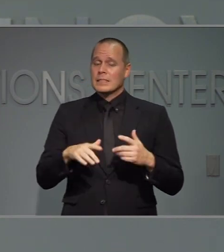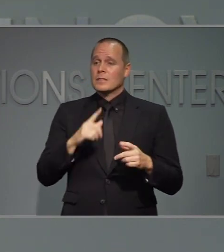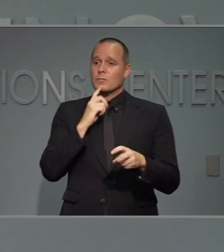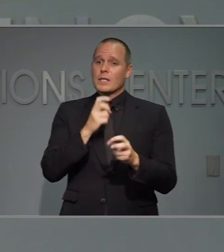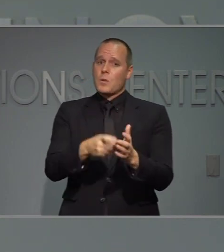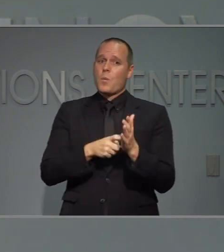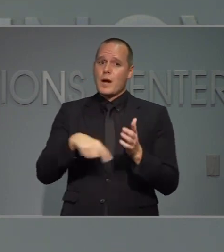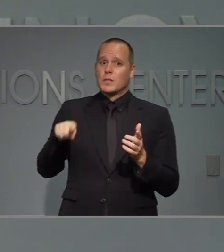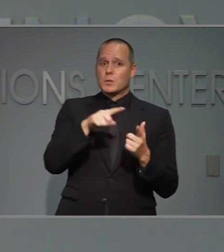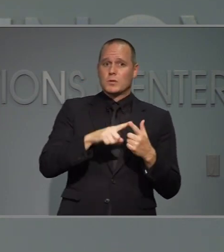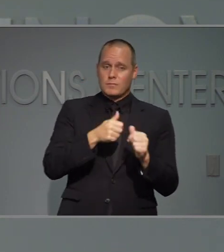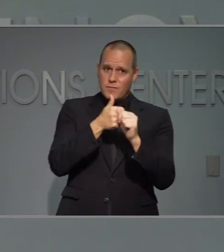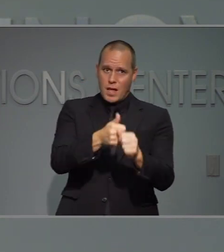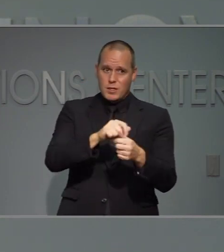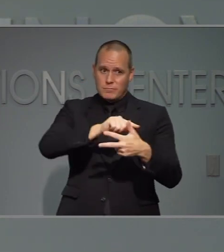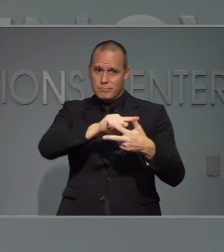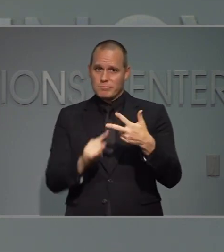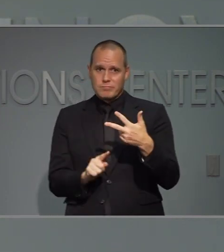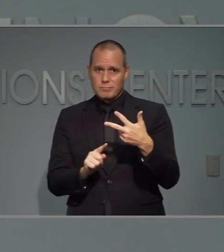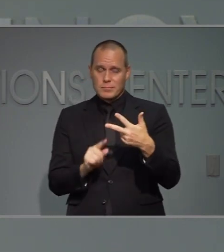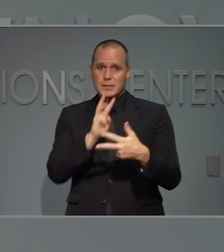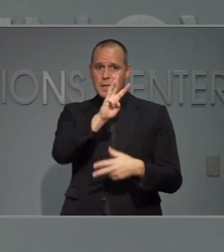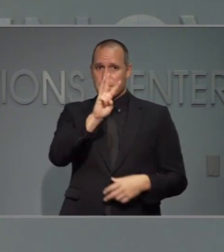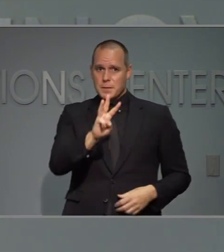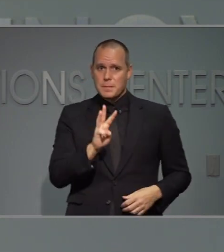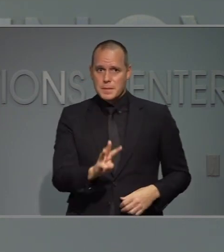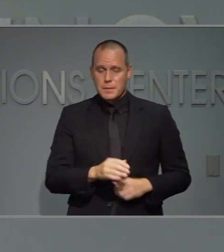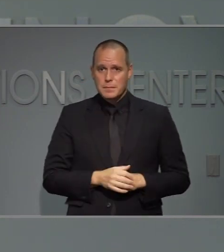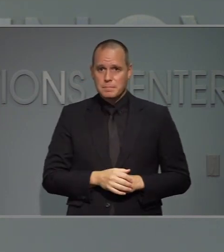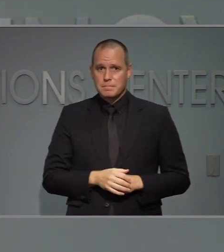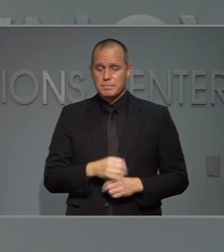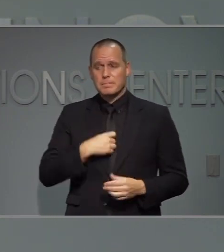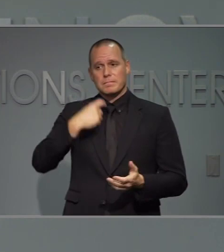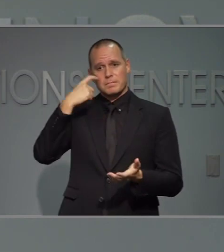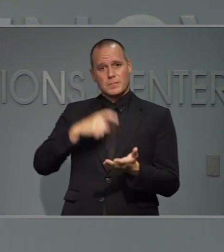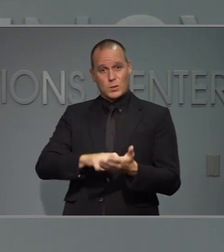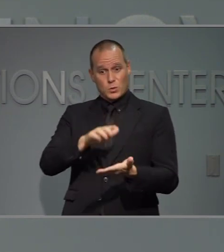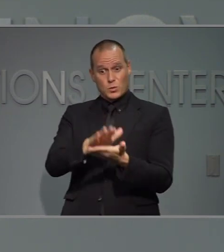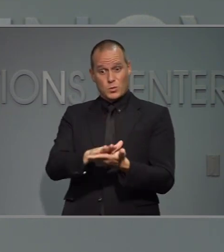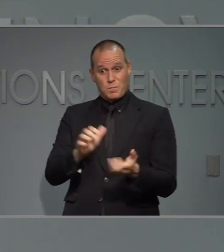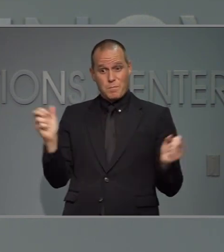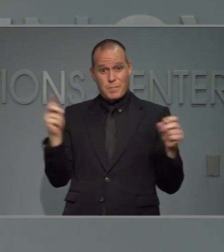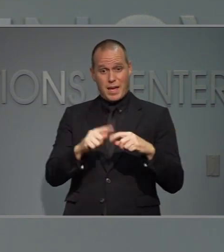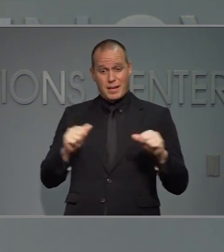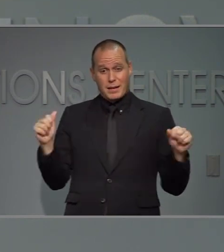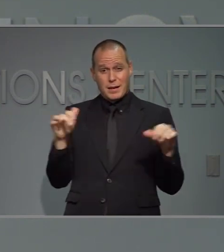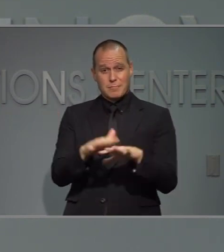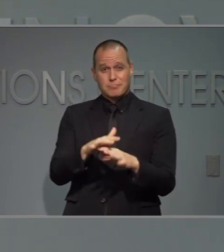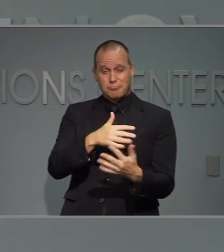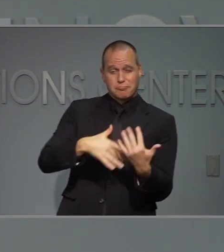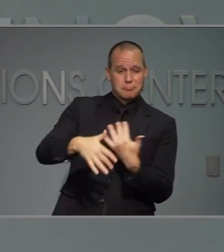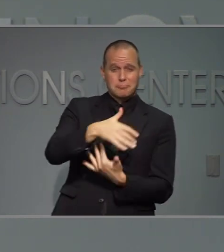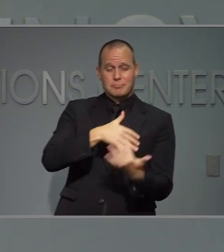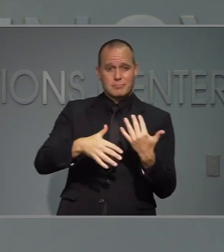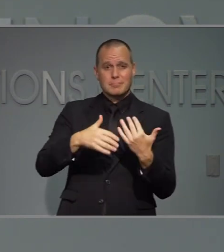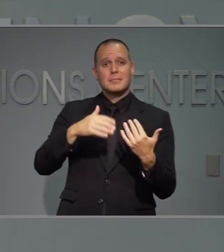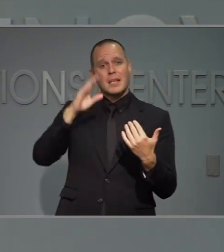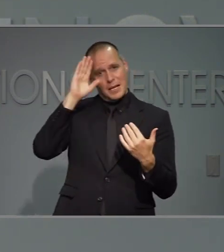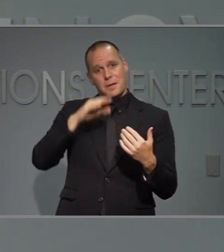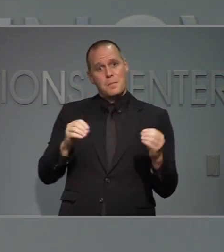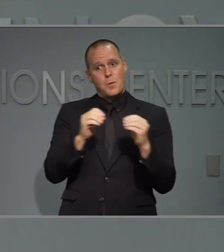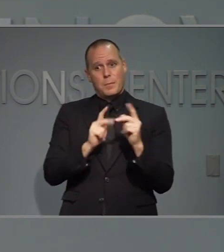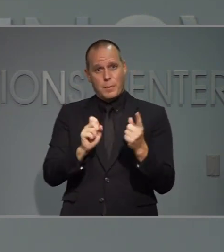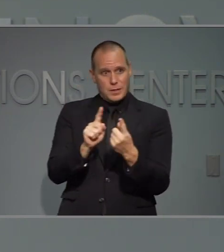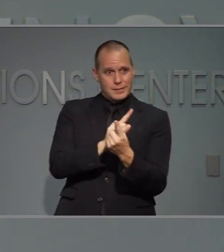continuar trabajando para que las tendencias sigan en la dirección correcta. Yo veo un desafío ahora que las escuelas están